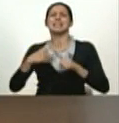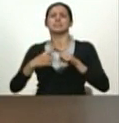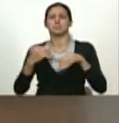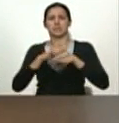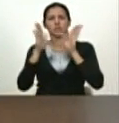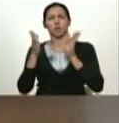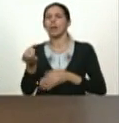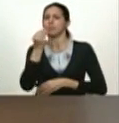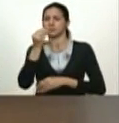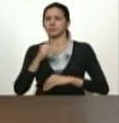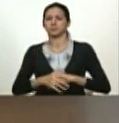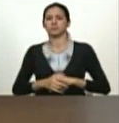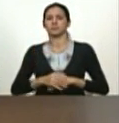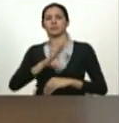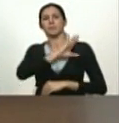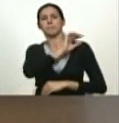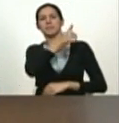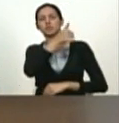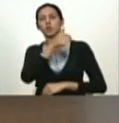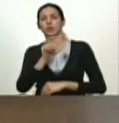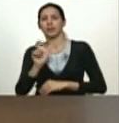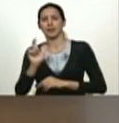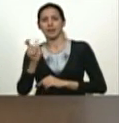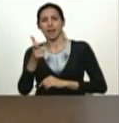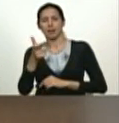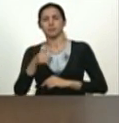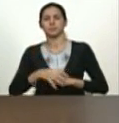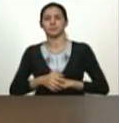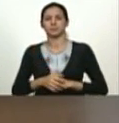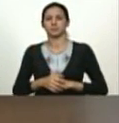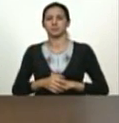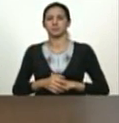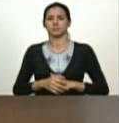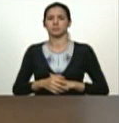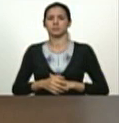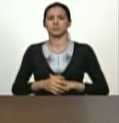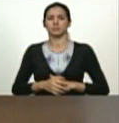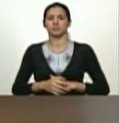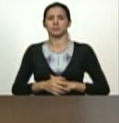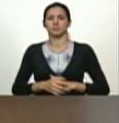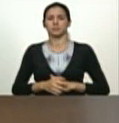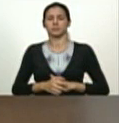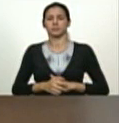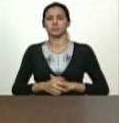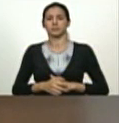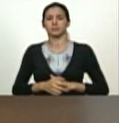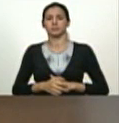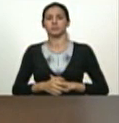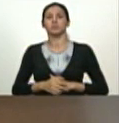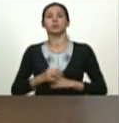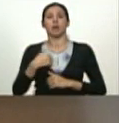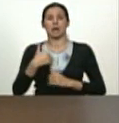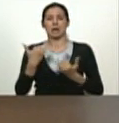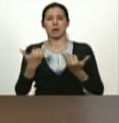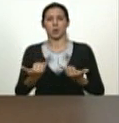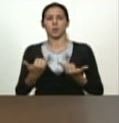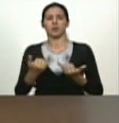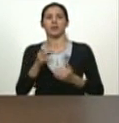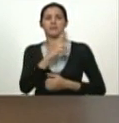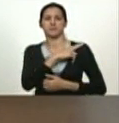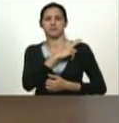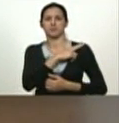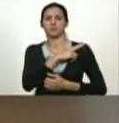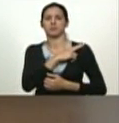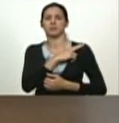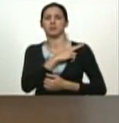querido mayor general de la república el compañero Carlos Osorio yo lo he designado como jefe